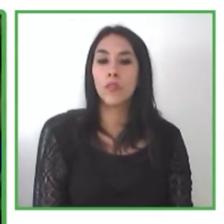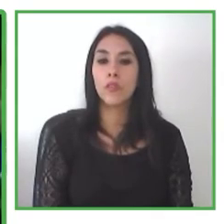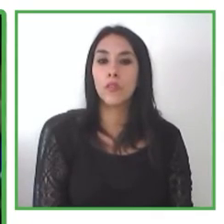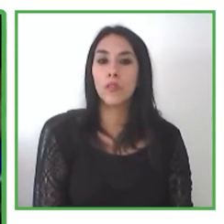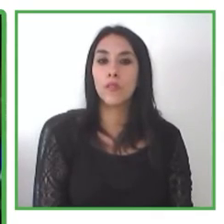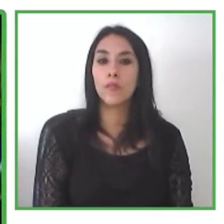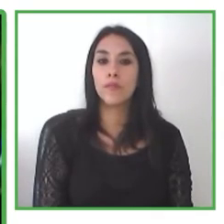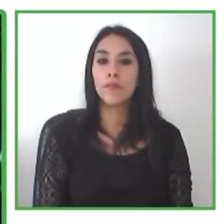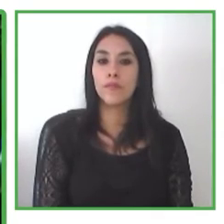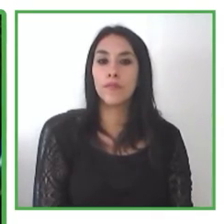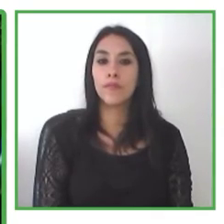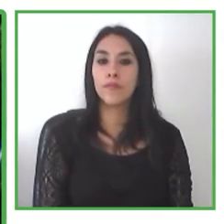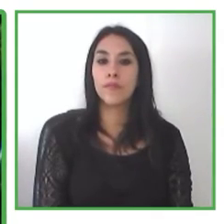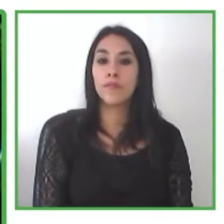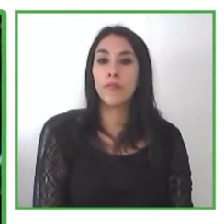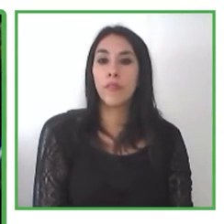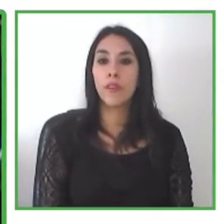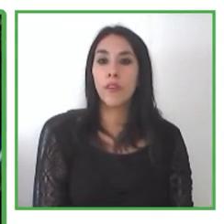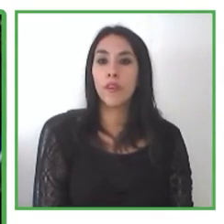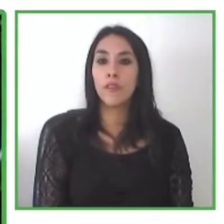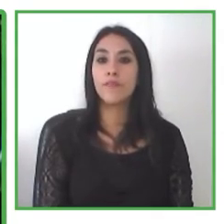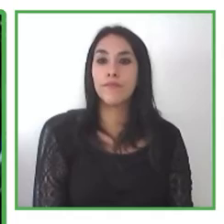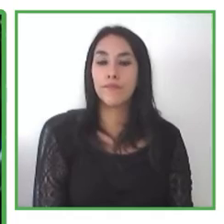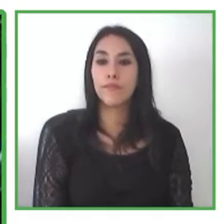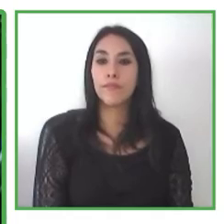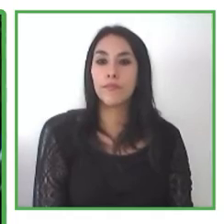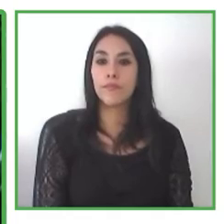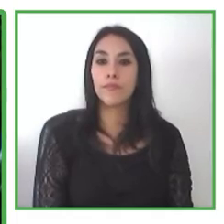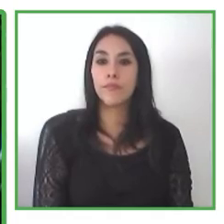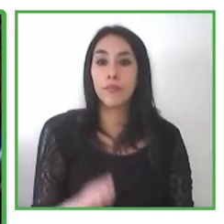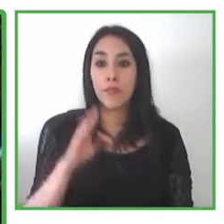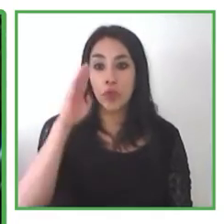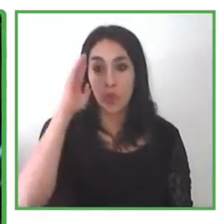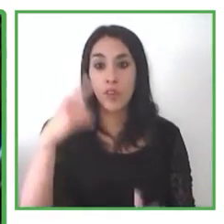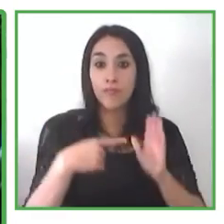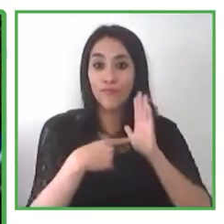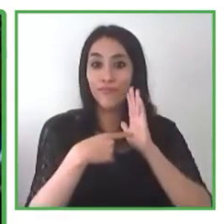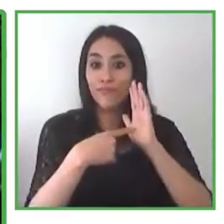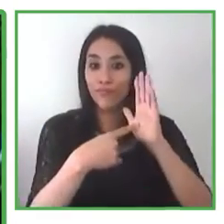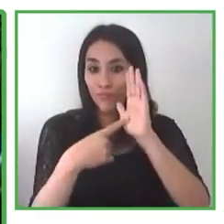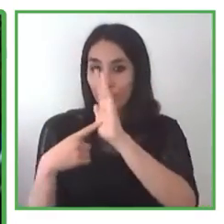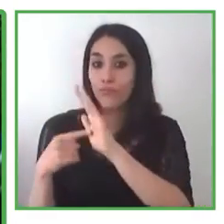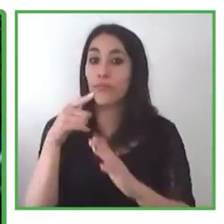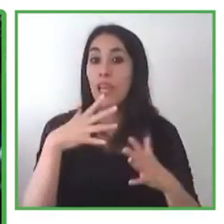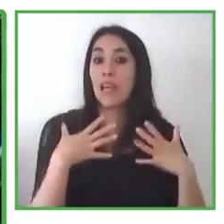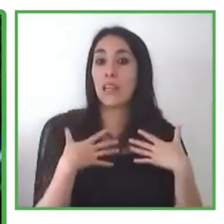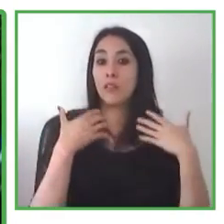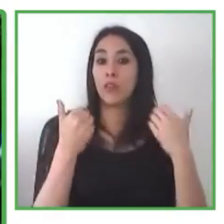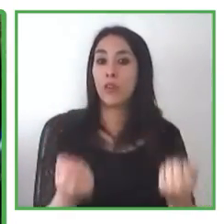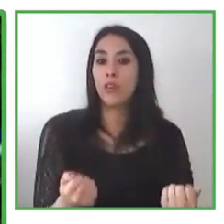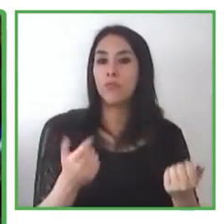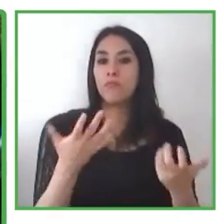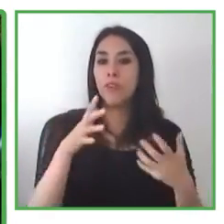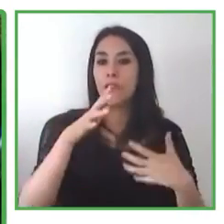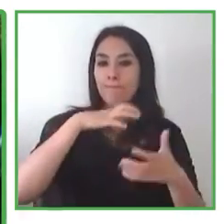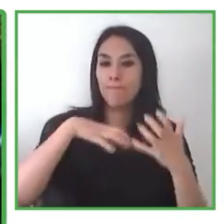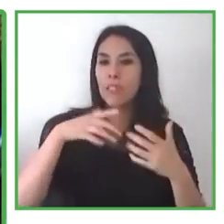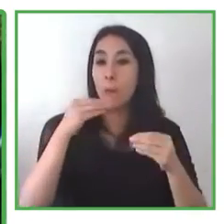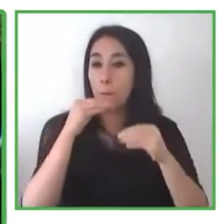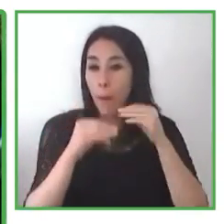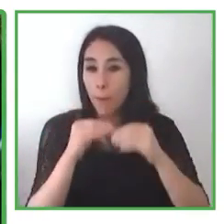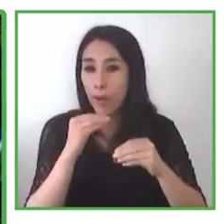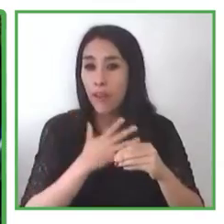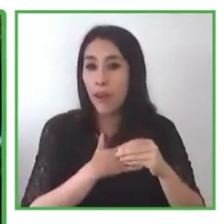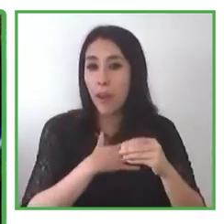Se ha demostrado que una gran población del mundo ve afectada su salud debido a los malos hábitos alimenticios